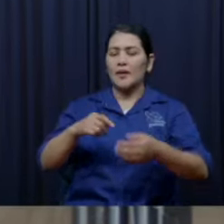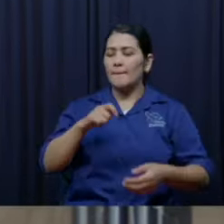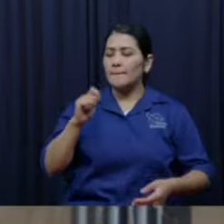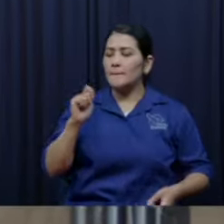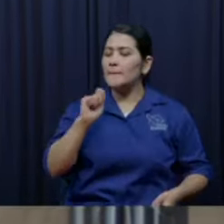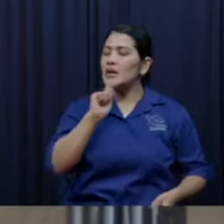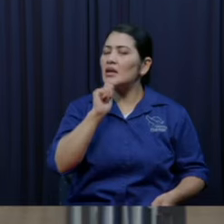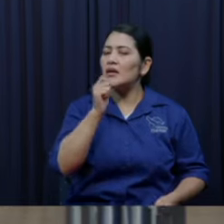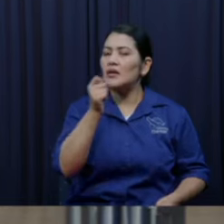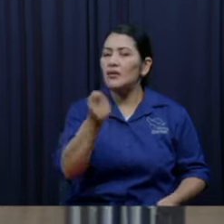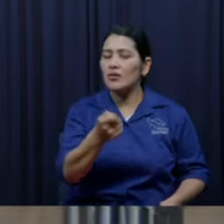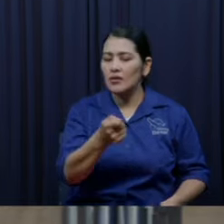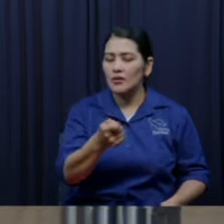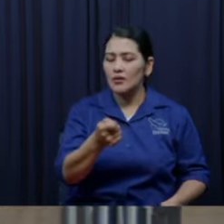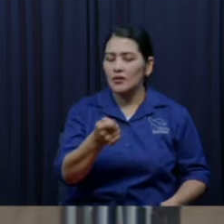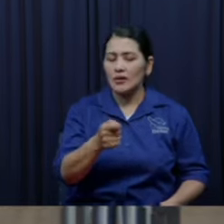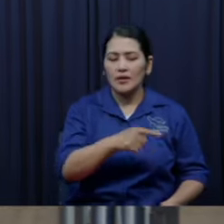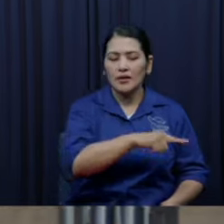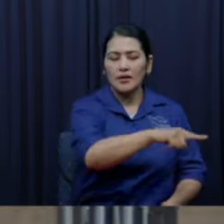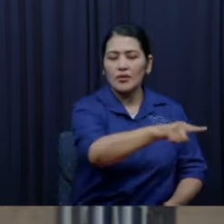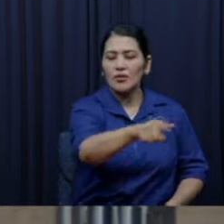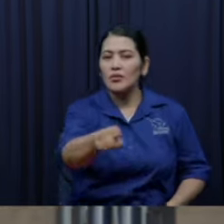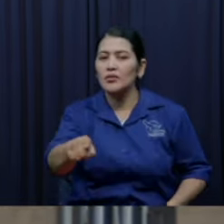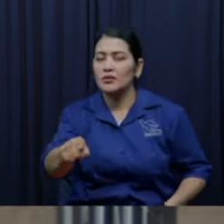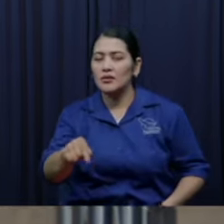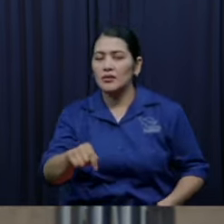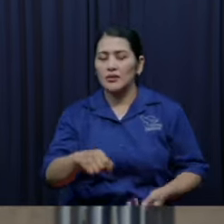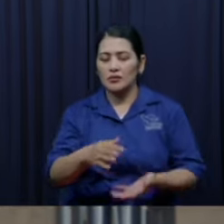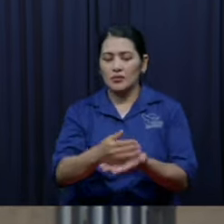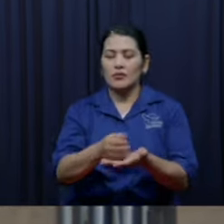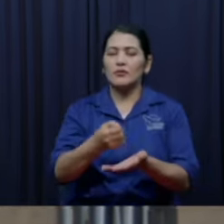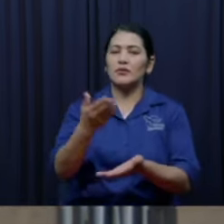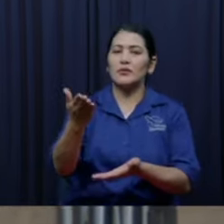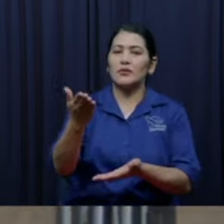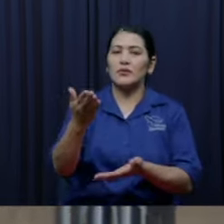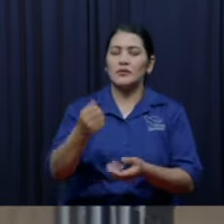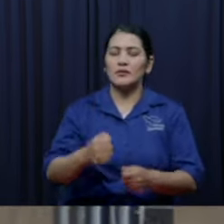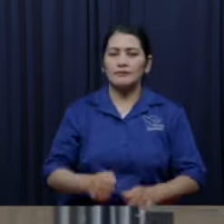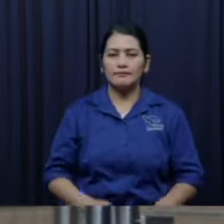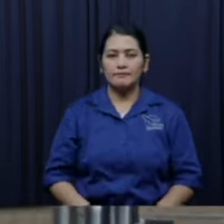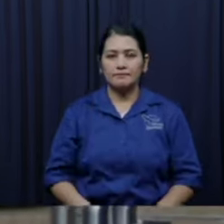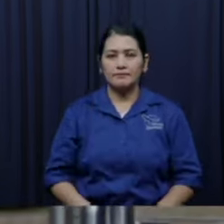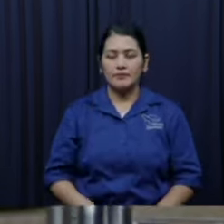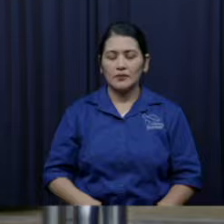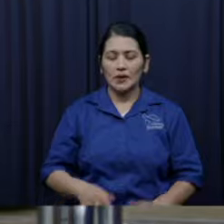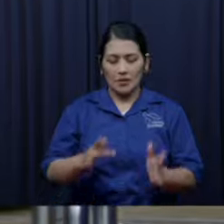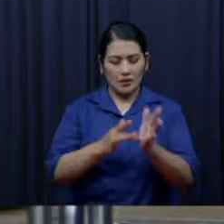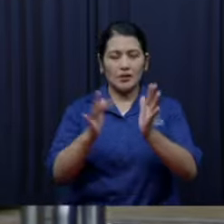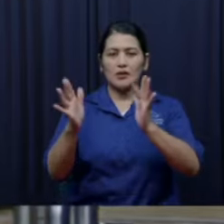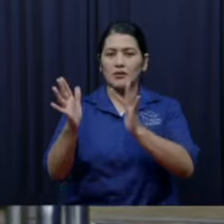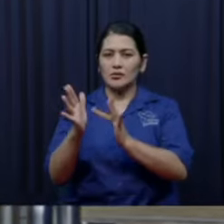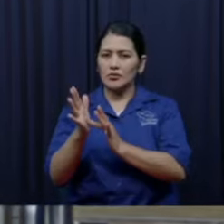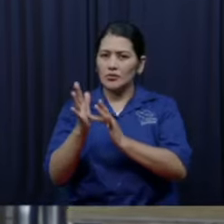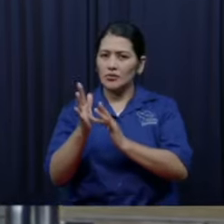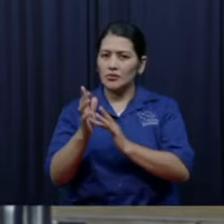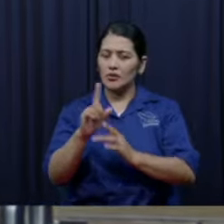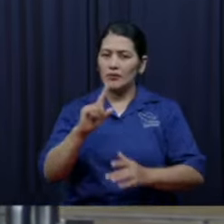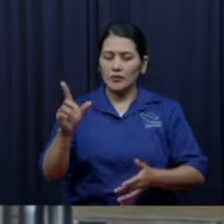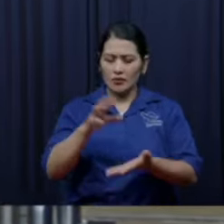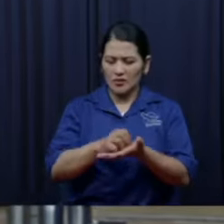abominable aborrecible despreciable dígame ¿ah?